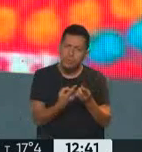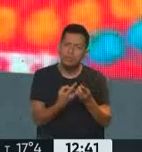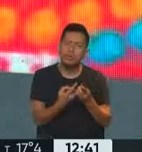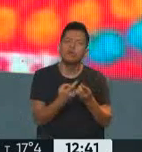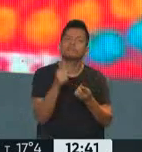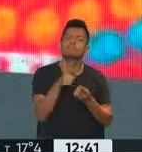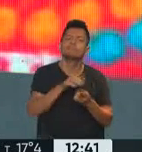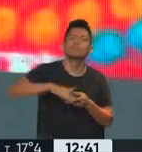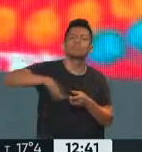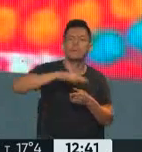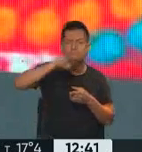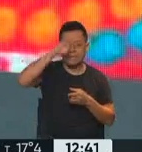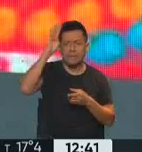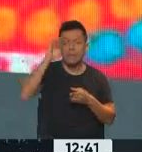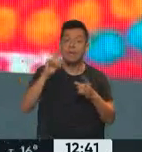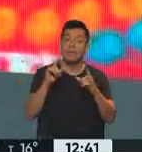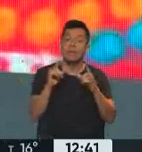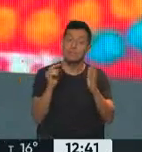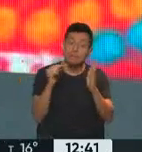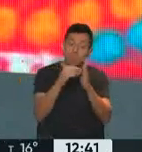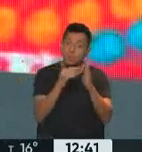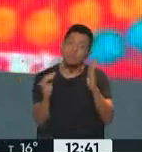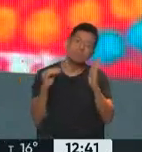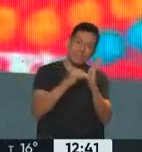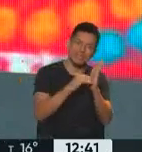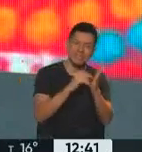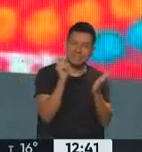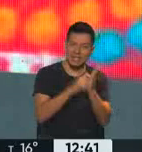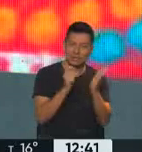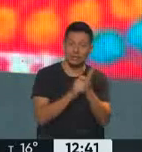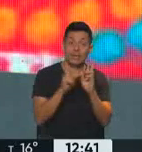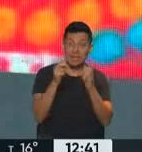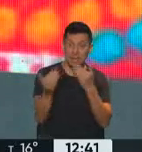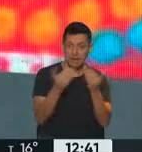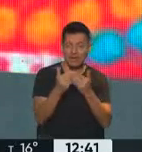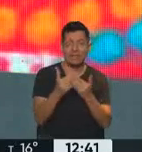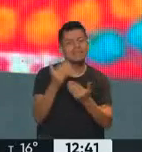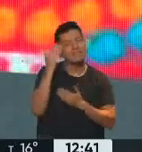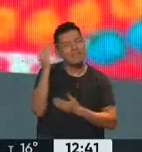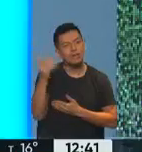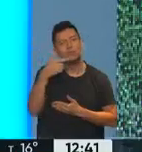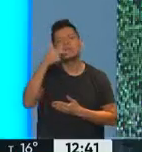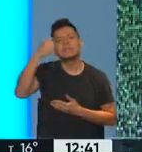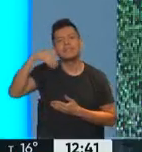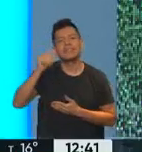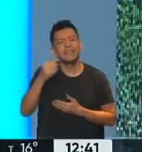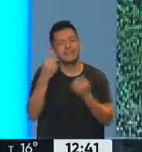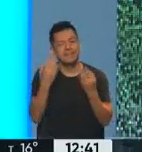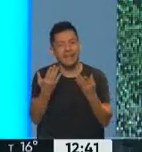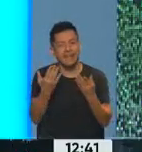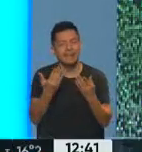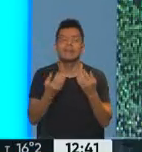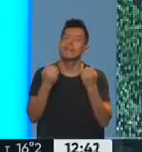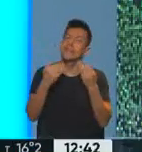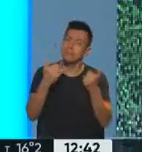ítem que se incorpora para este censo. Y para hablar de este tema, ya saludamos a Sandra Ceballos. ¿Cómo estás, Sandra? Hola, Vero,